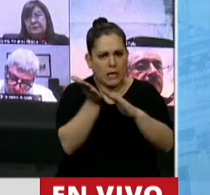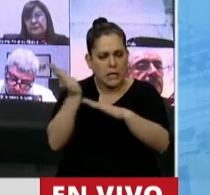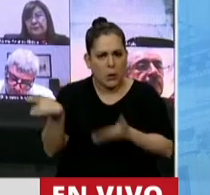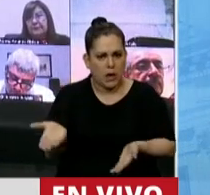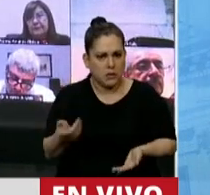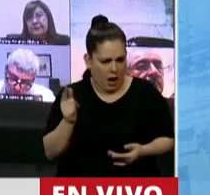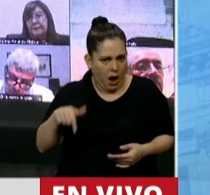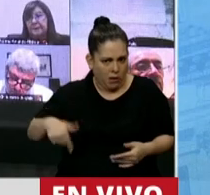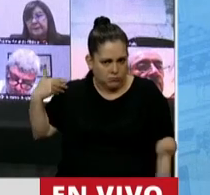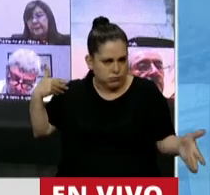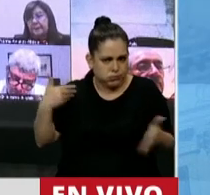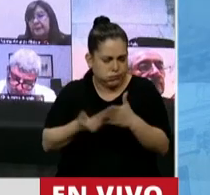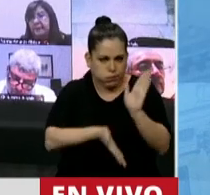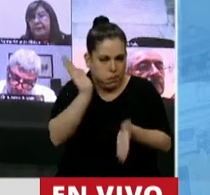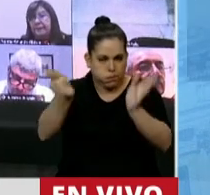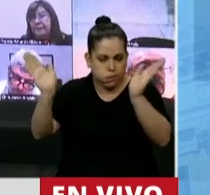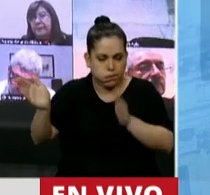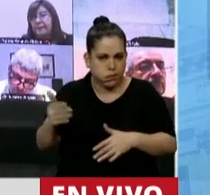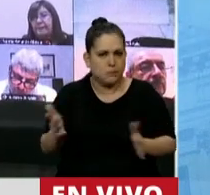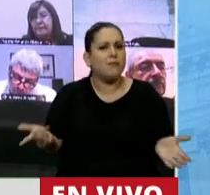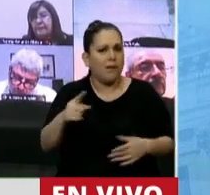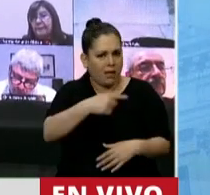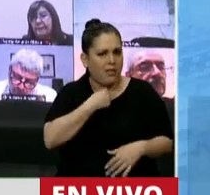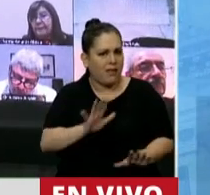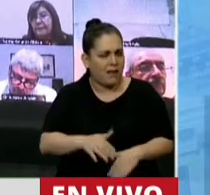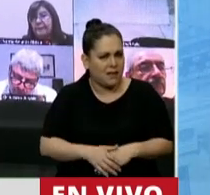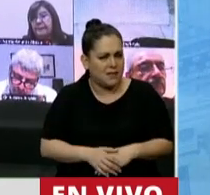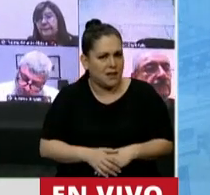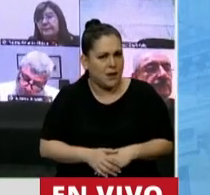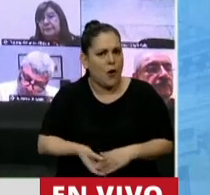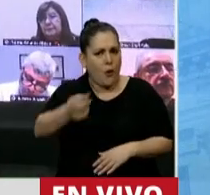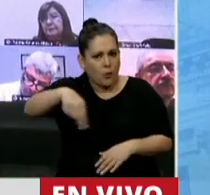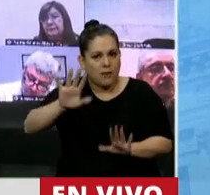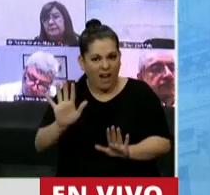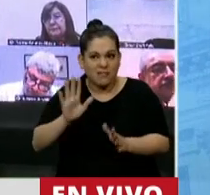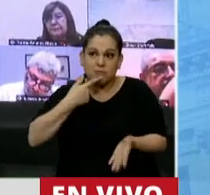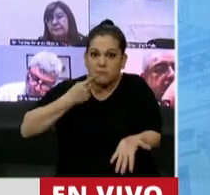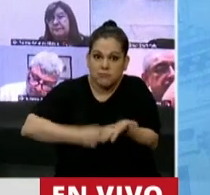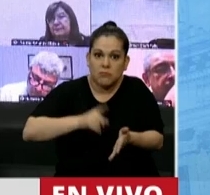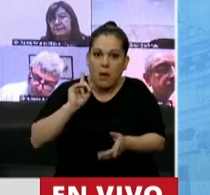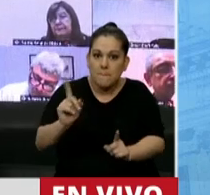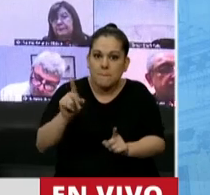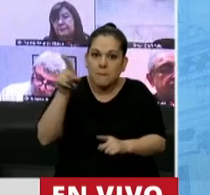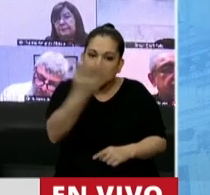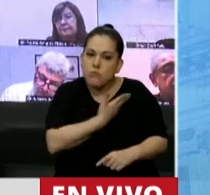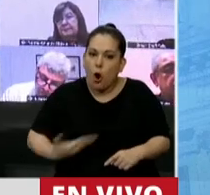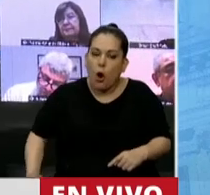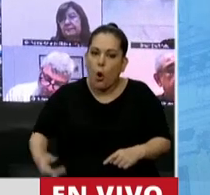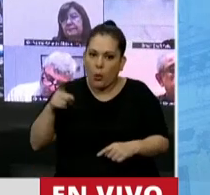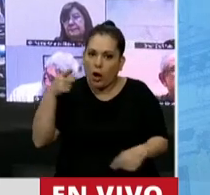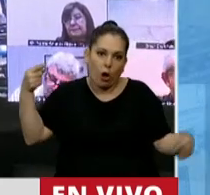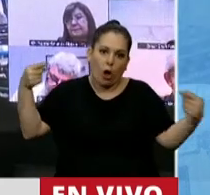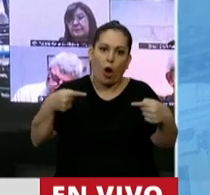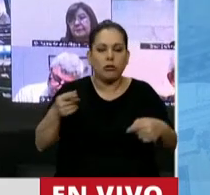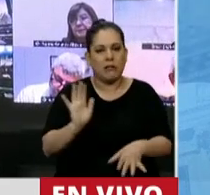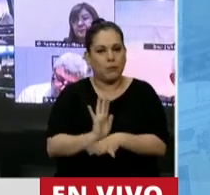continuamente? ¿No se dan cuenta que están conspirando contra el éxito de su propio gobierno, al que dicen